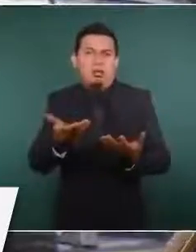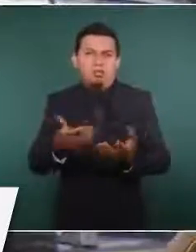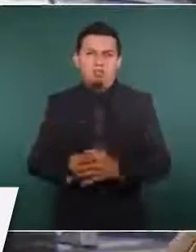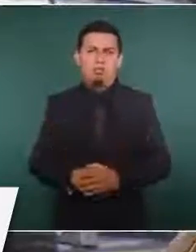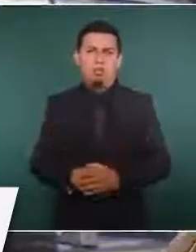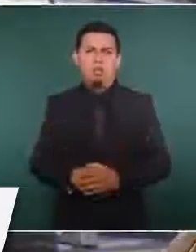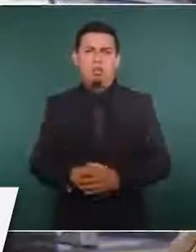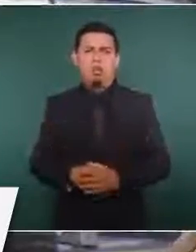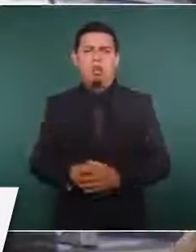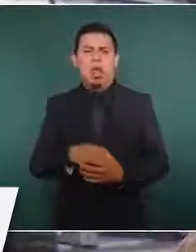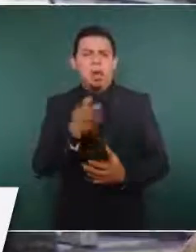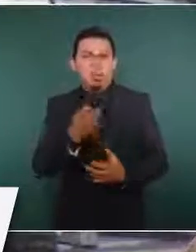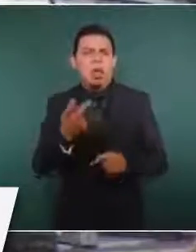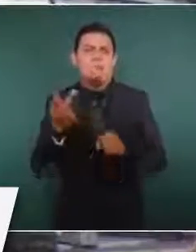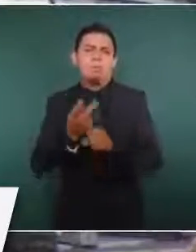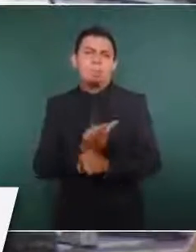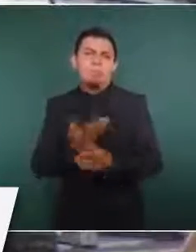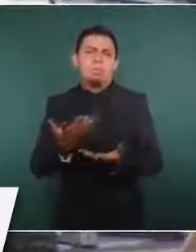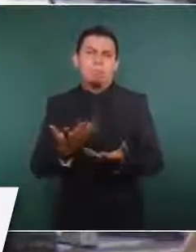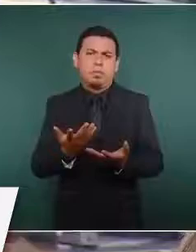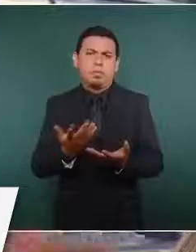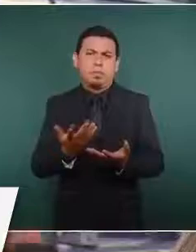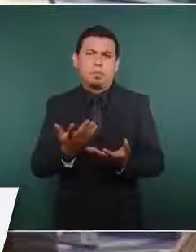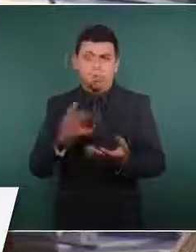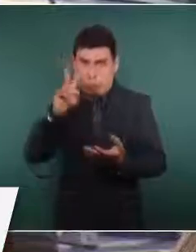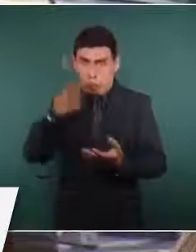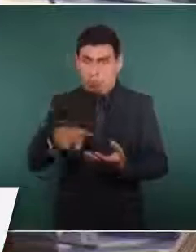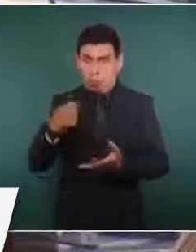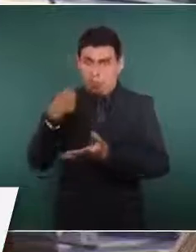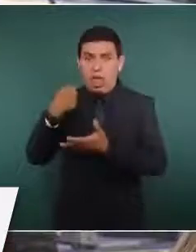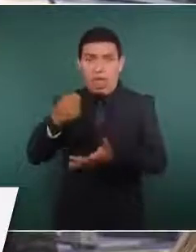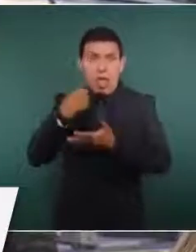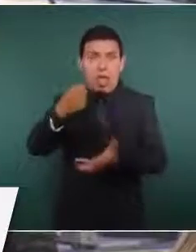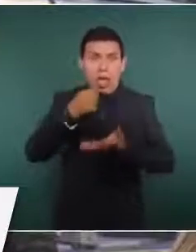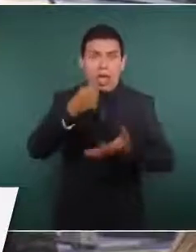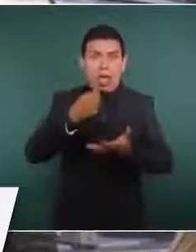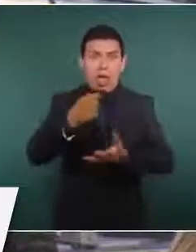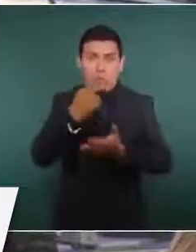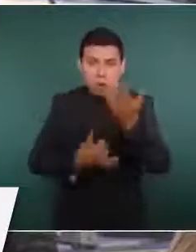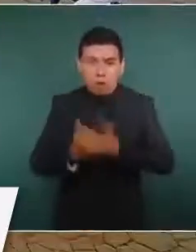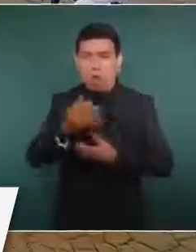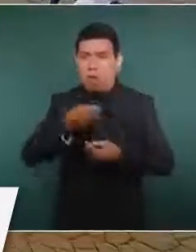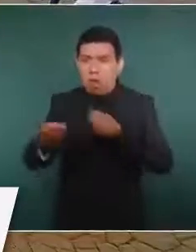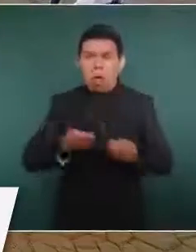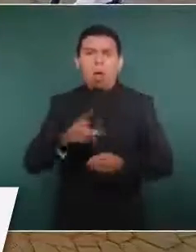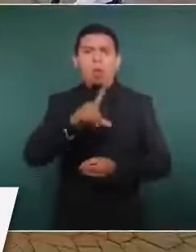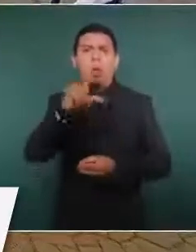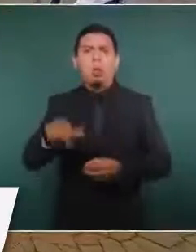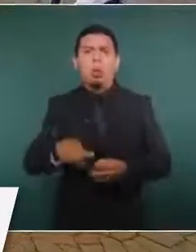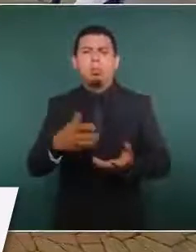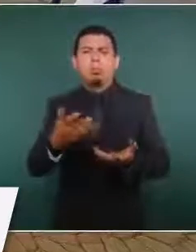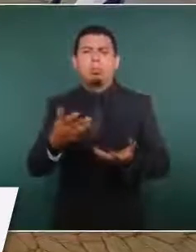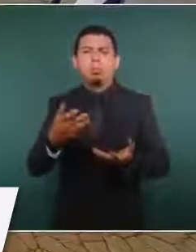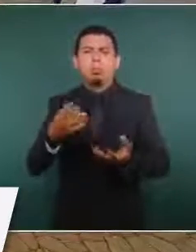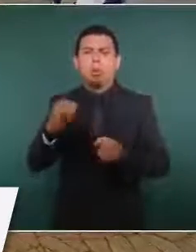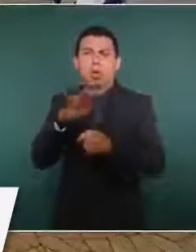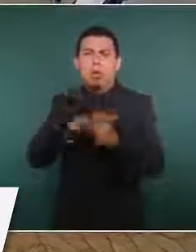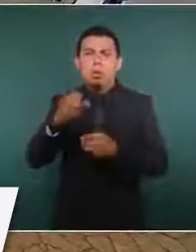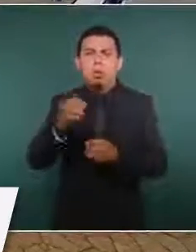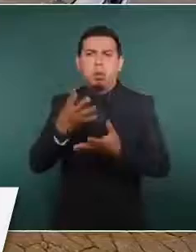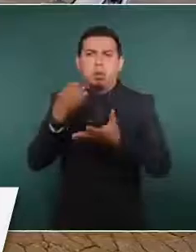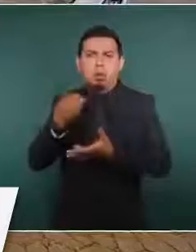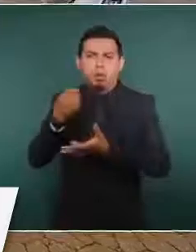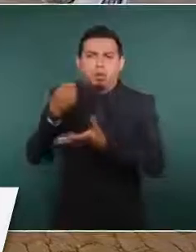proyectos tirados. Entonces, están garantizados estos recursos, sobre todo el proyecto del Istmo de Tehuantepec que representa